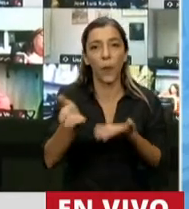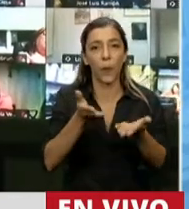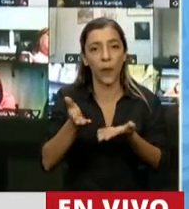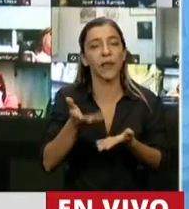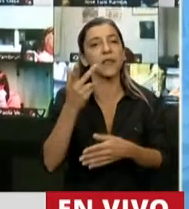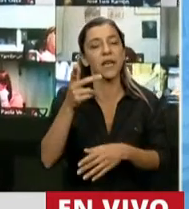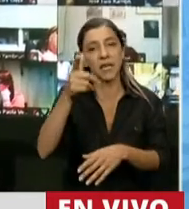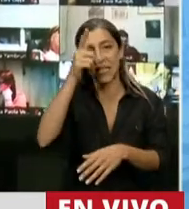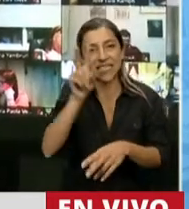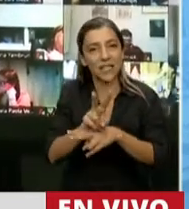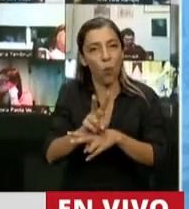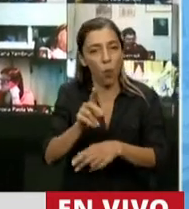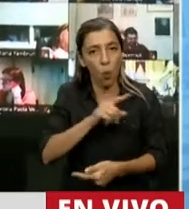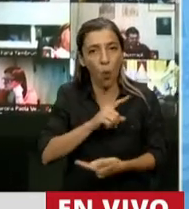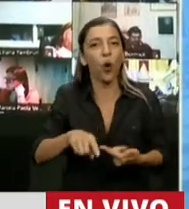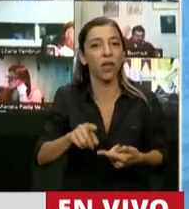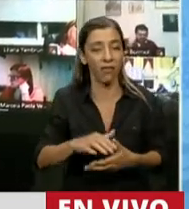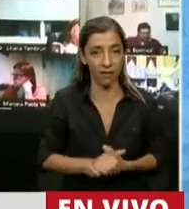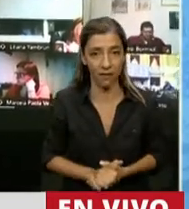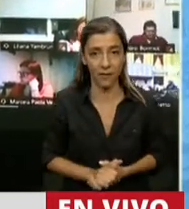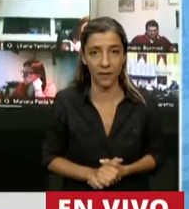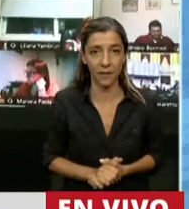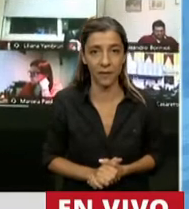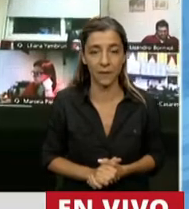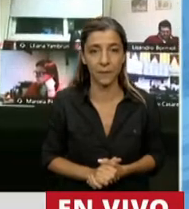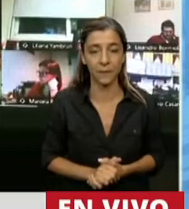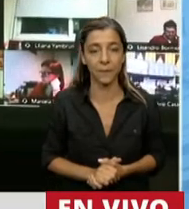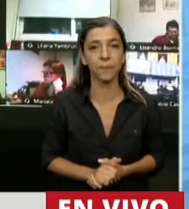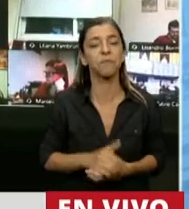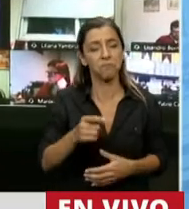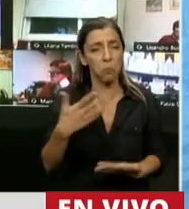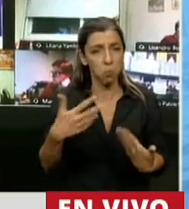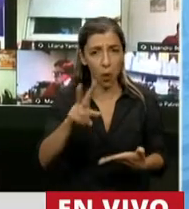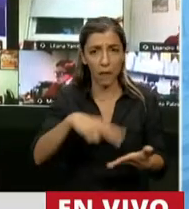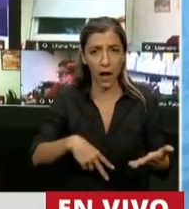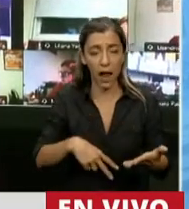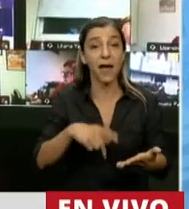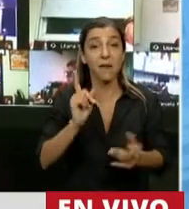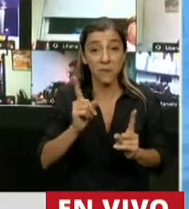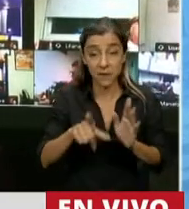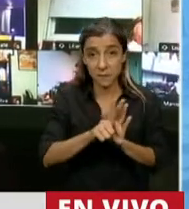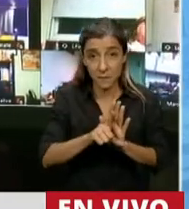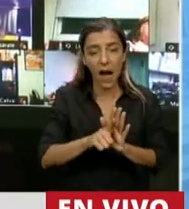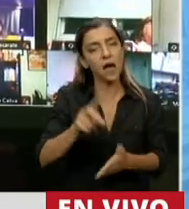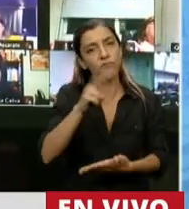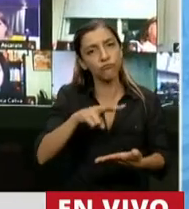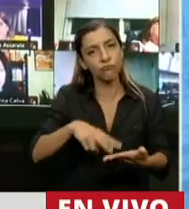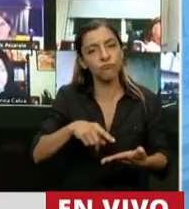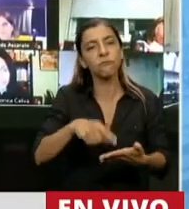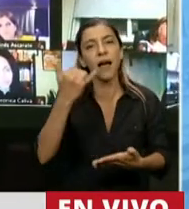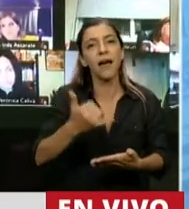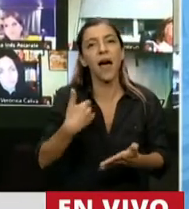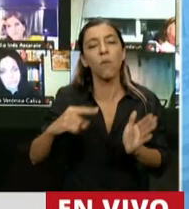carácter no federal prestados en ese territorio. Se puede leer en esa ley una cláusula